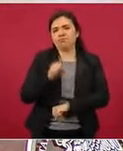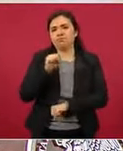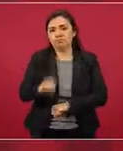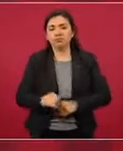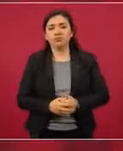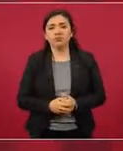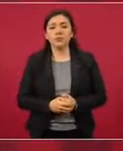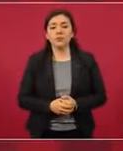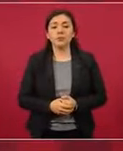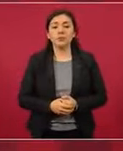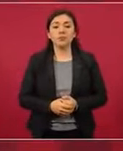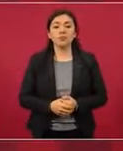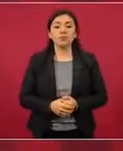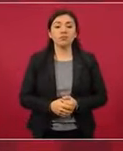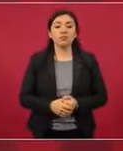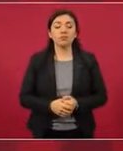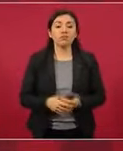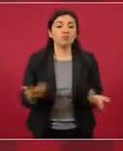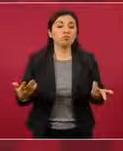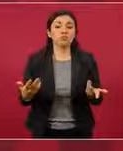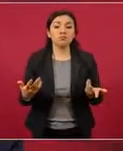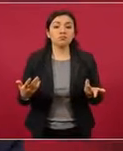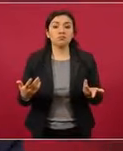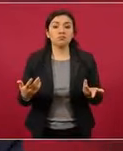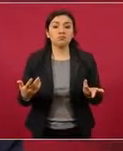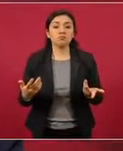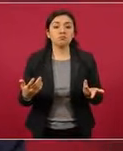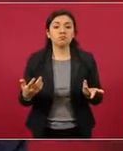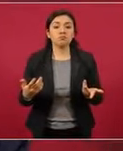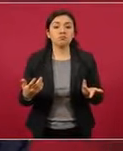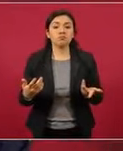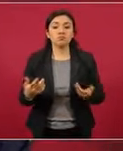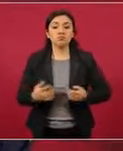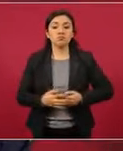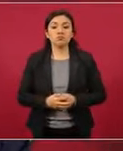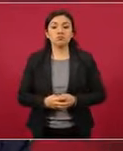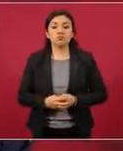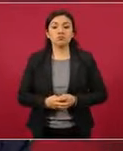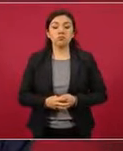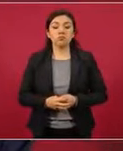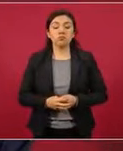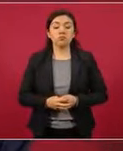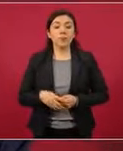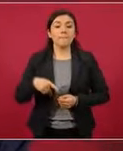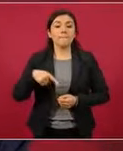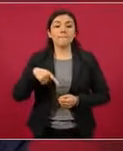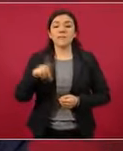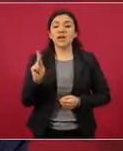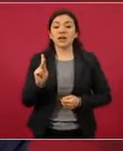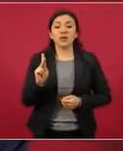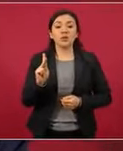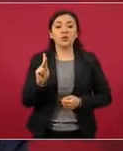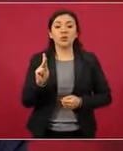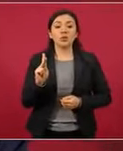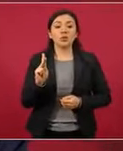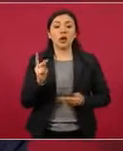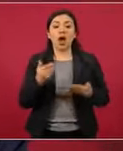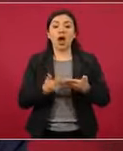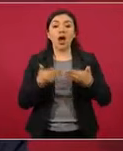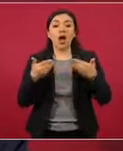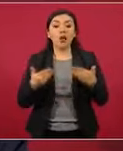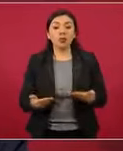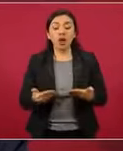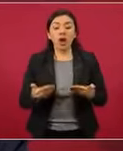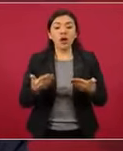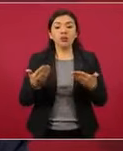no hay ni la